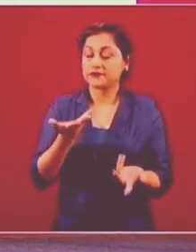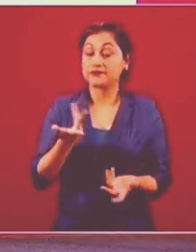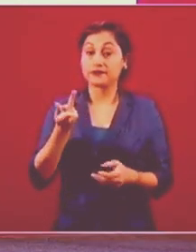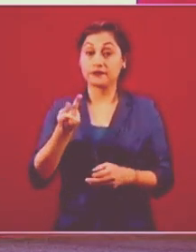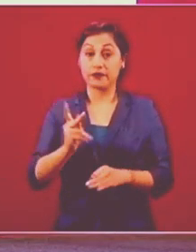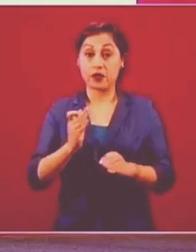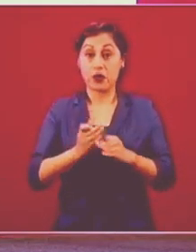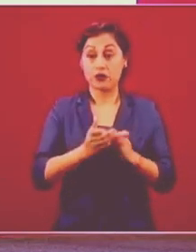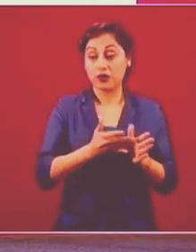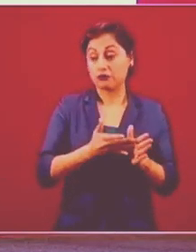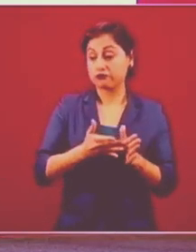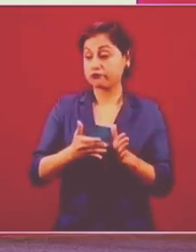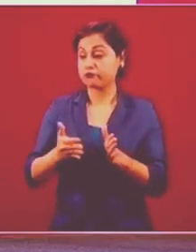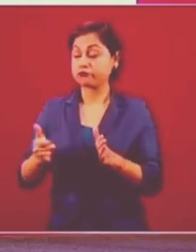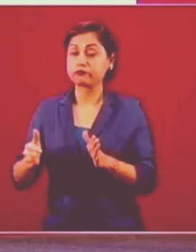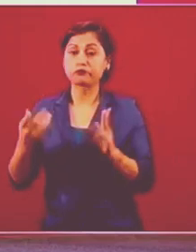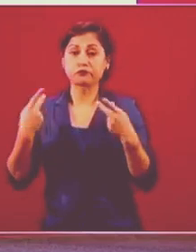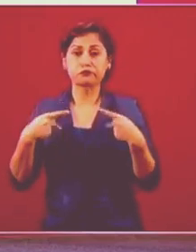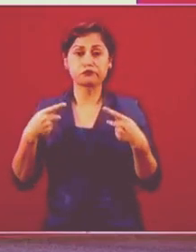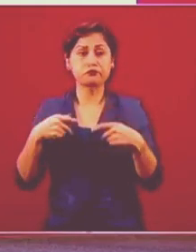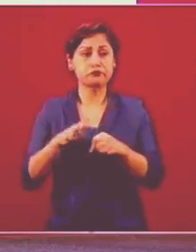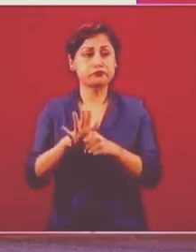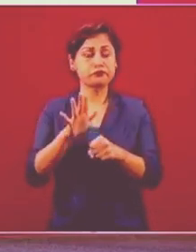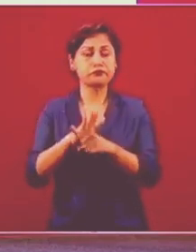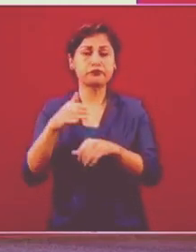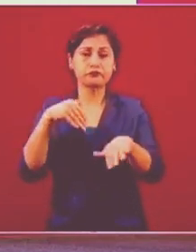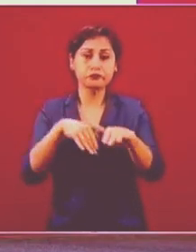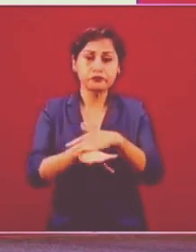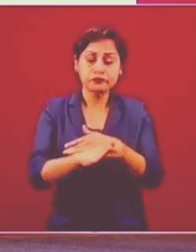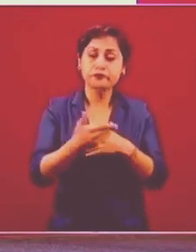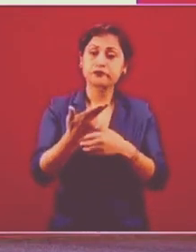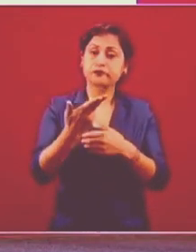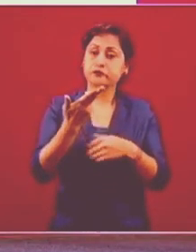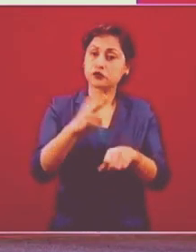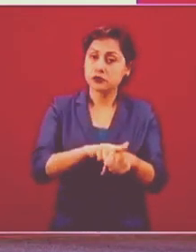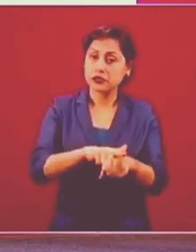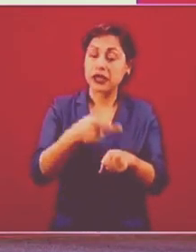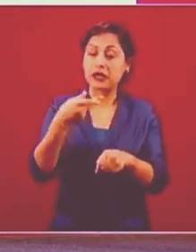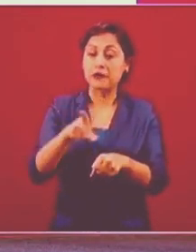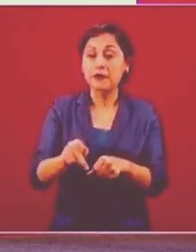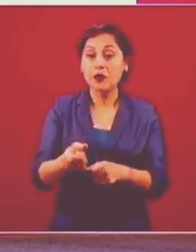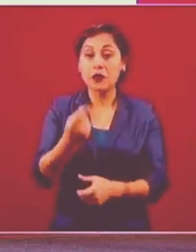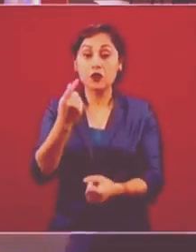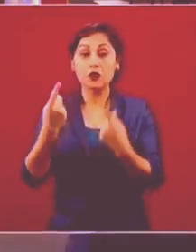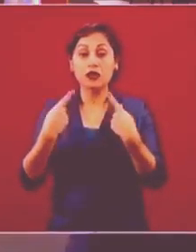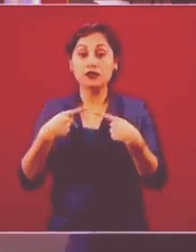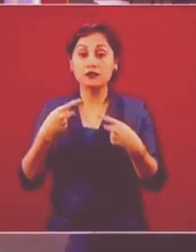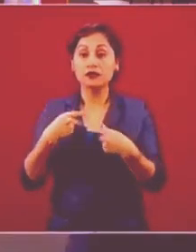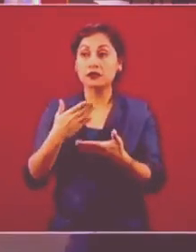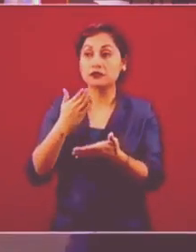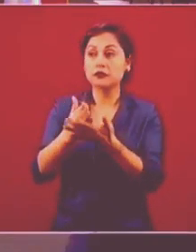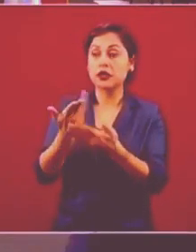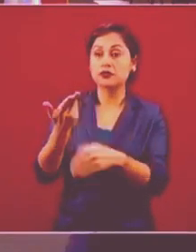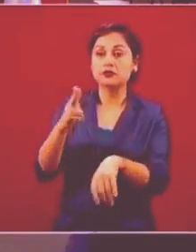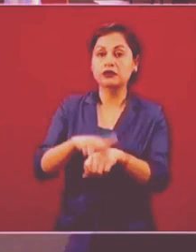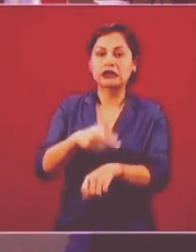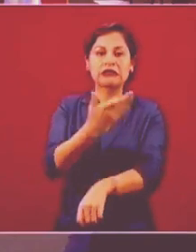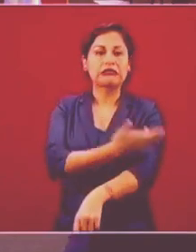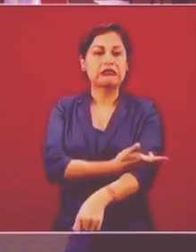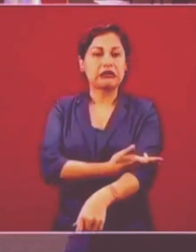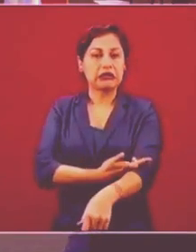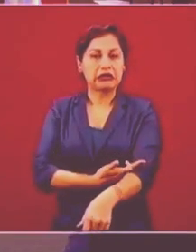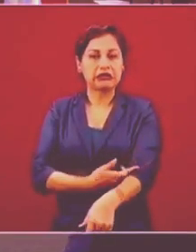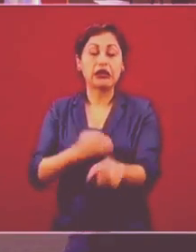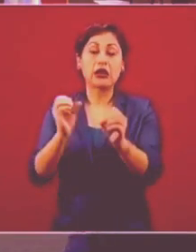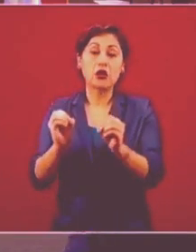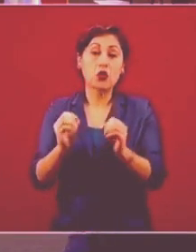mayoría de las personas, excepto algunas que desafortunadamente acuden demasiado tarde a los hospitales o incluso no acuden y mueren en